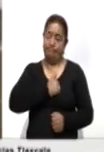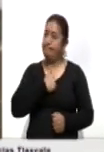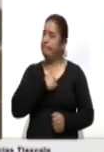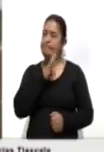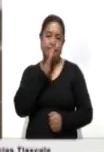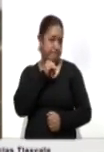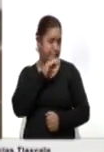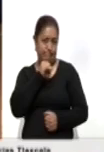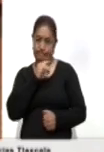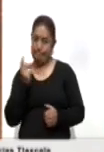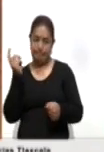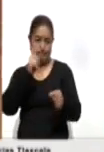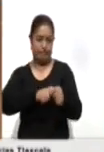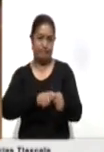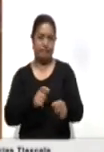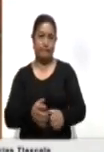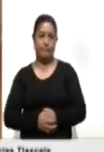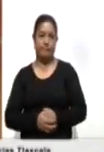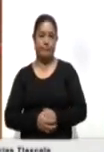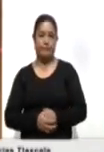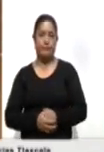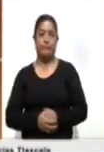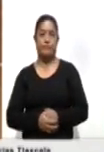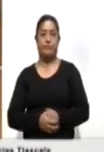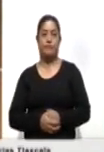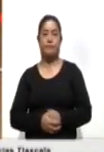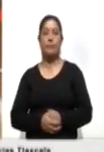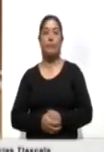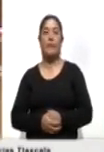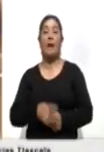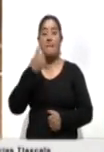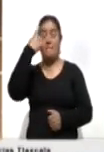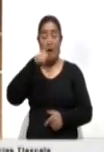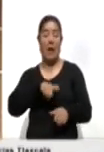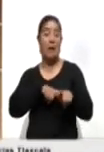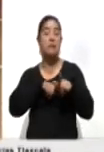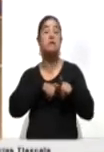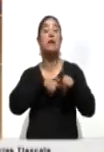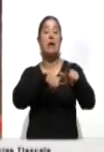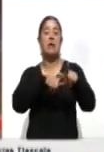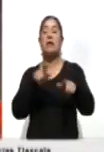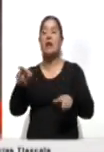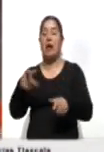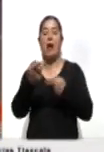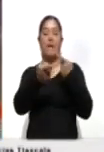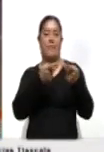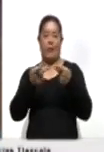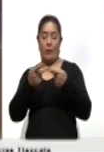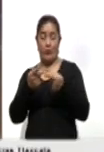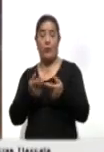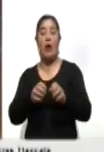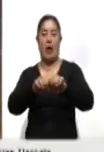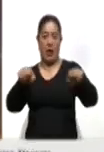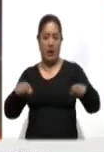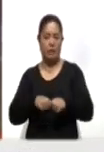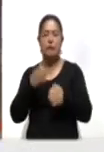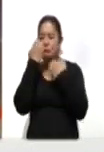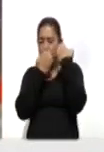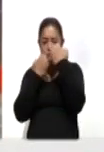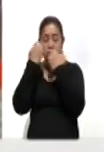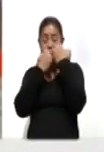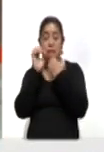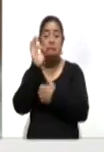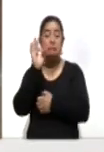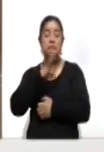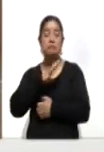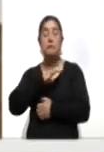dentro de ese ranking. Y para no perder el ritmo de juego con los equipos, en preparación se analiza participar en un torneo